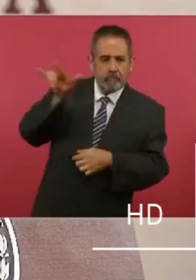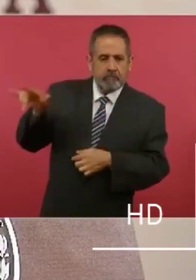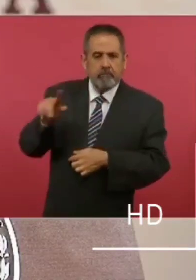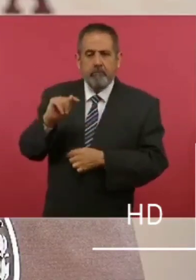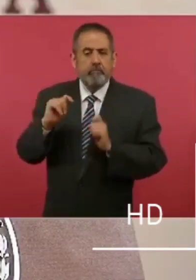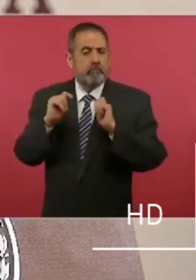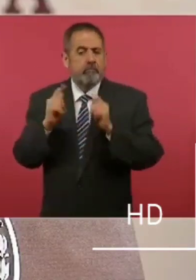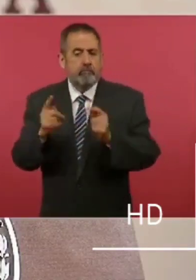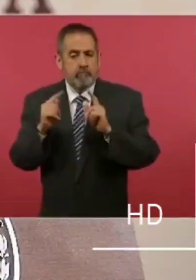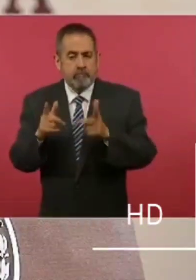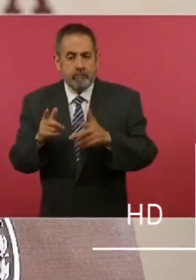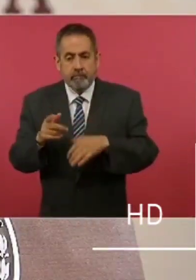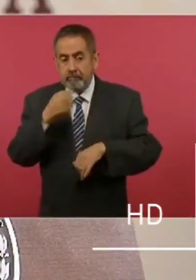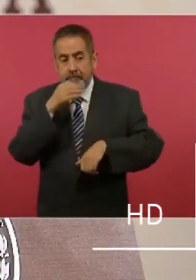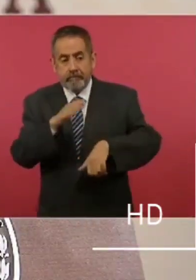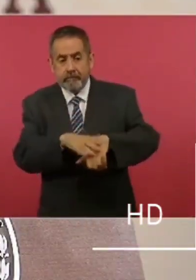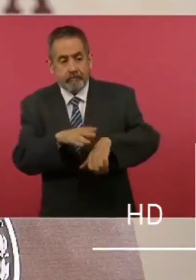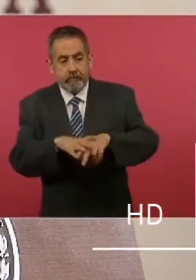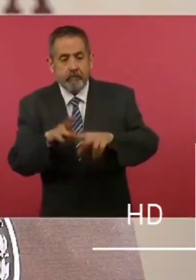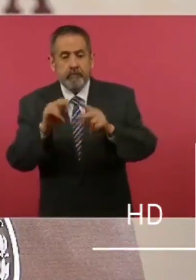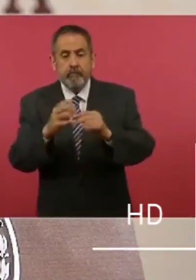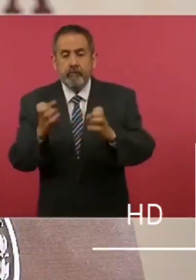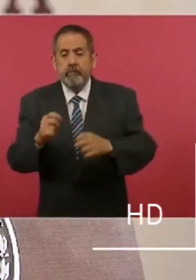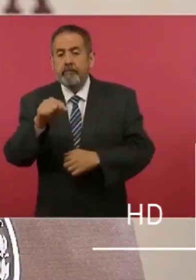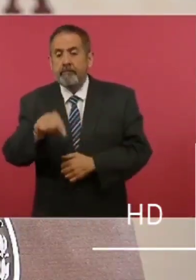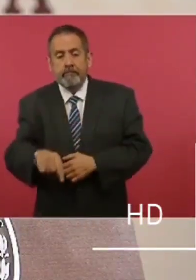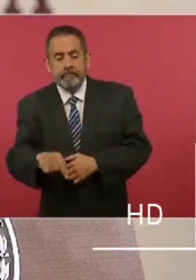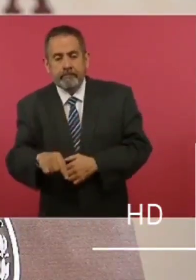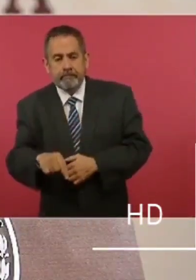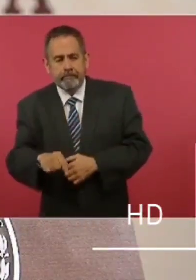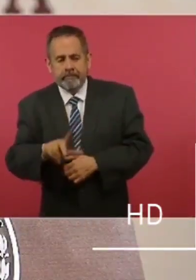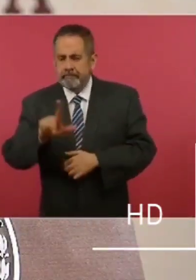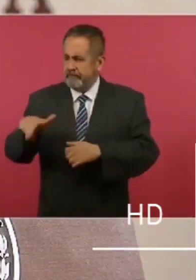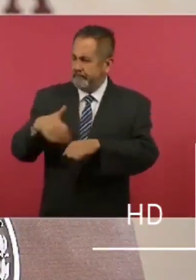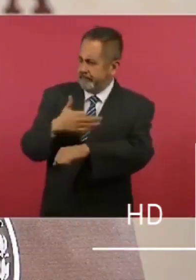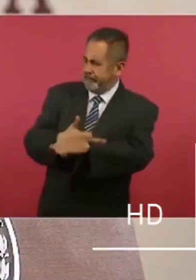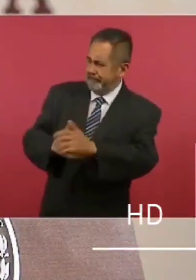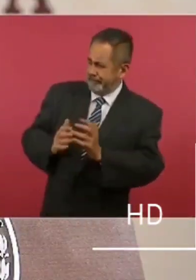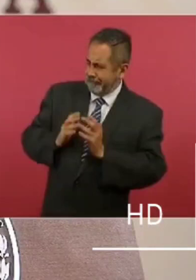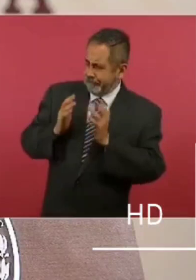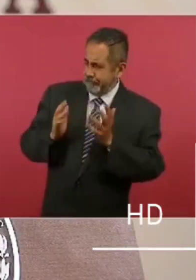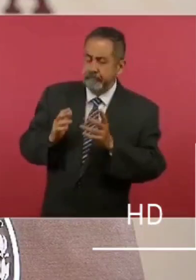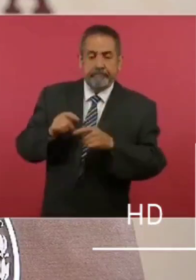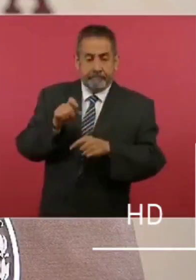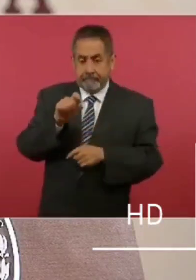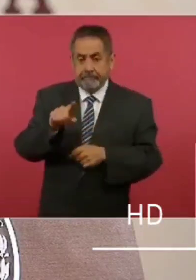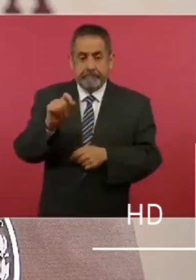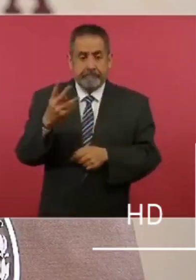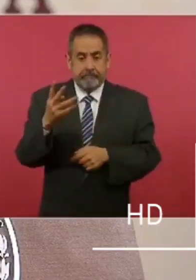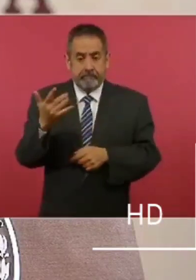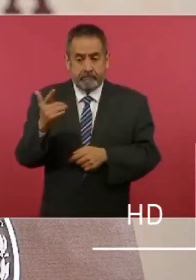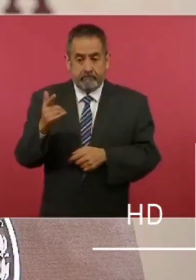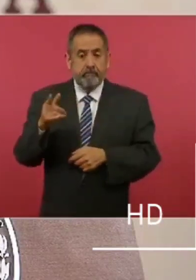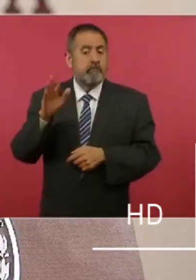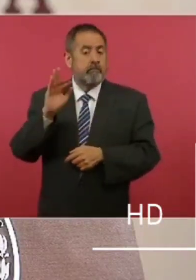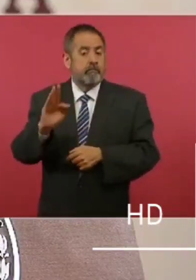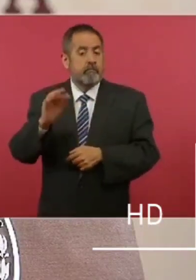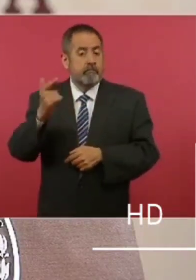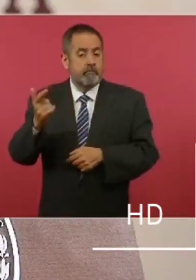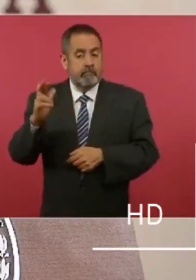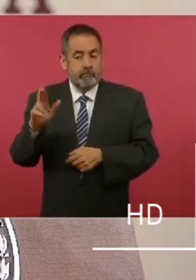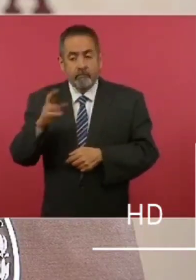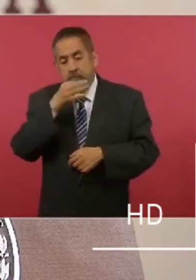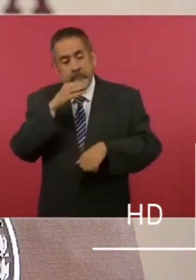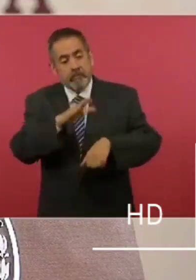pero les informaron que no se encontraba ahí. Por la tarde del veinticuatro de julio, la Fiscalía General de la